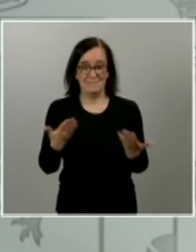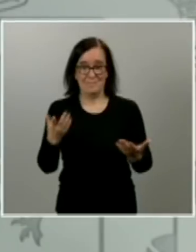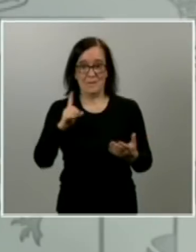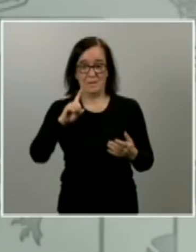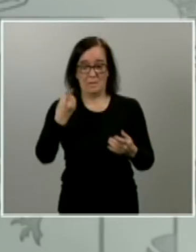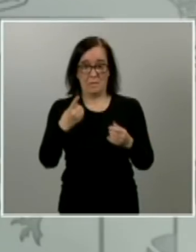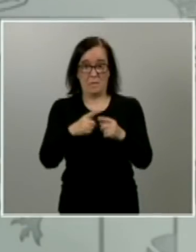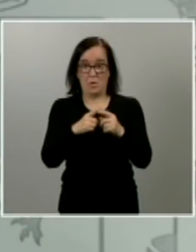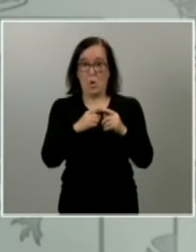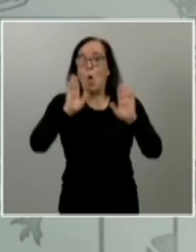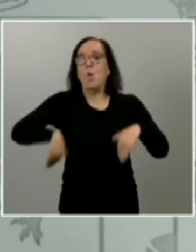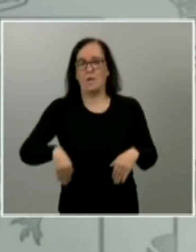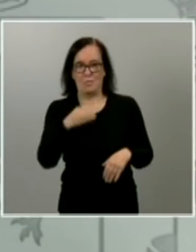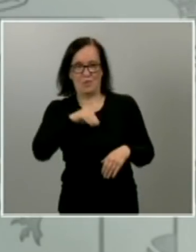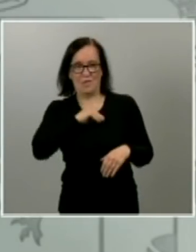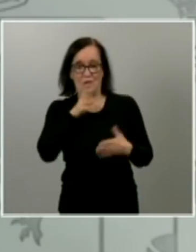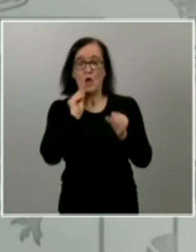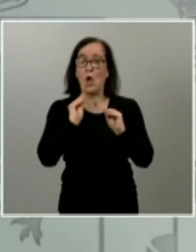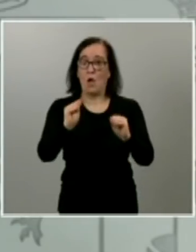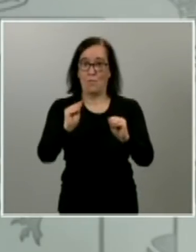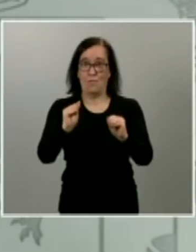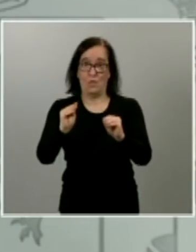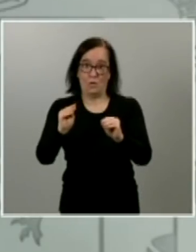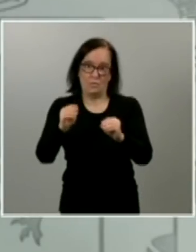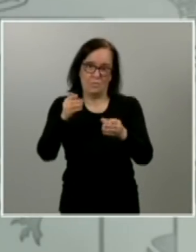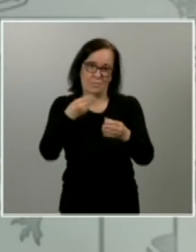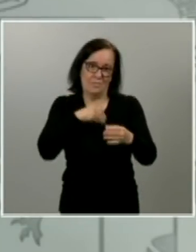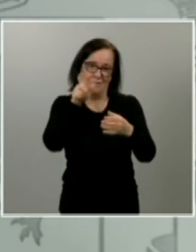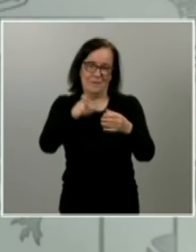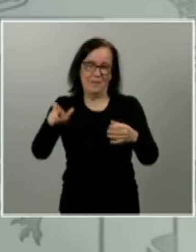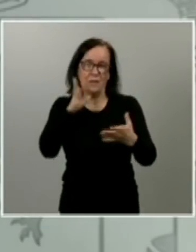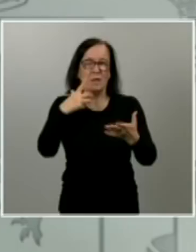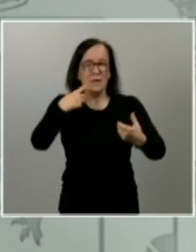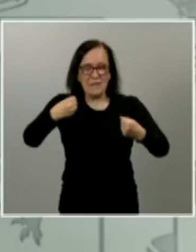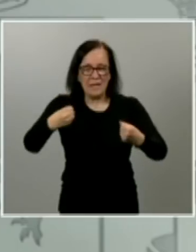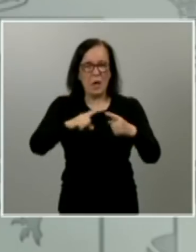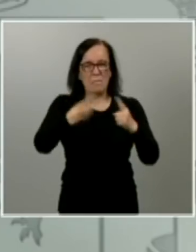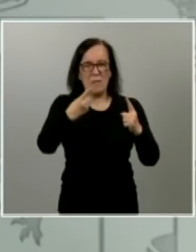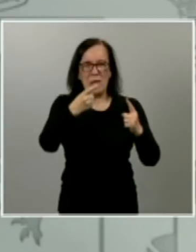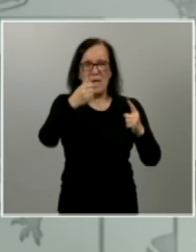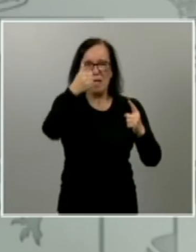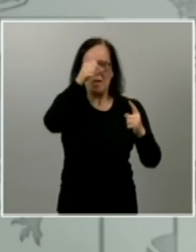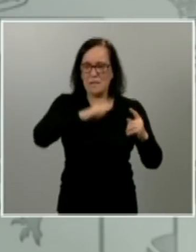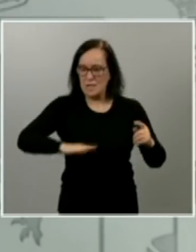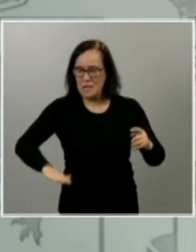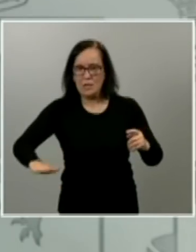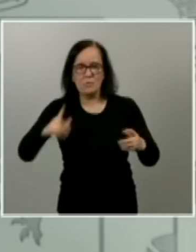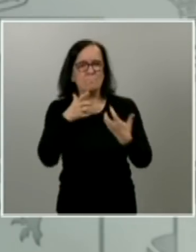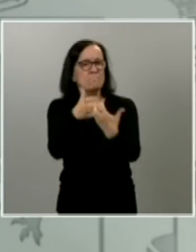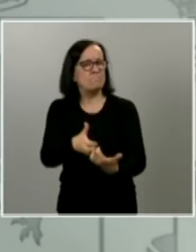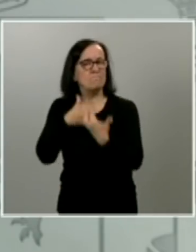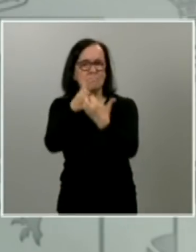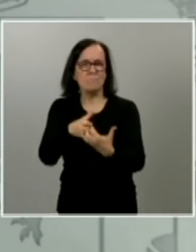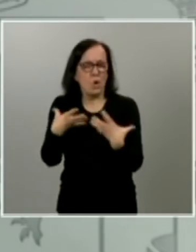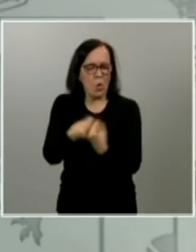españoles de vuestros compatriotas desde el primer sanitario hasta el último niño vamos a pelear junto a vosotros los